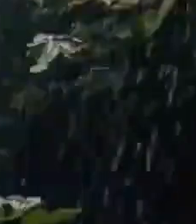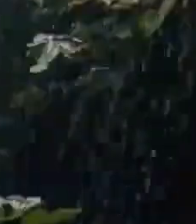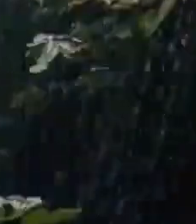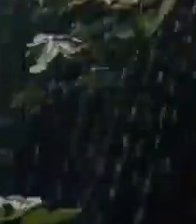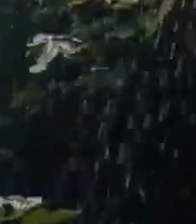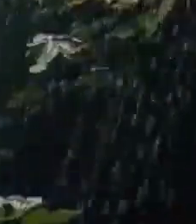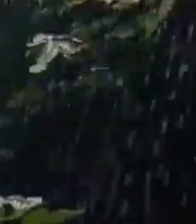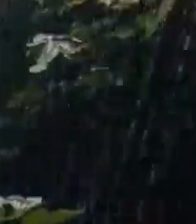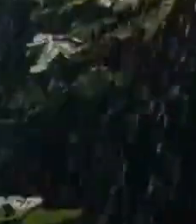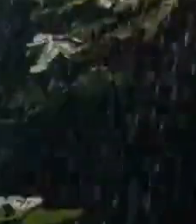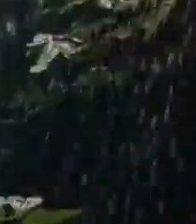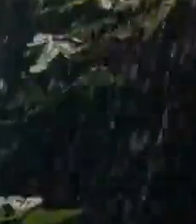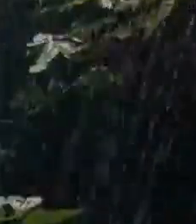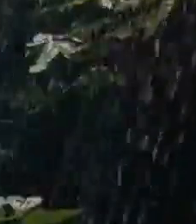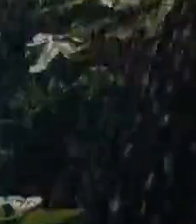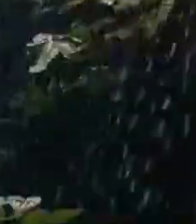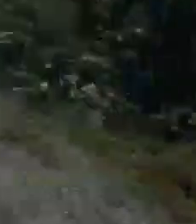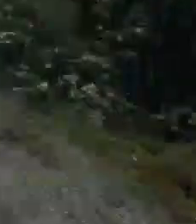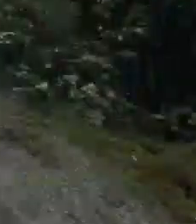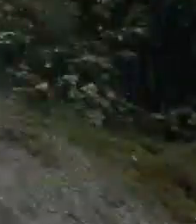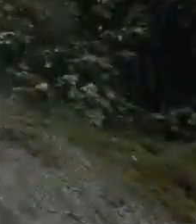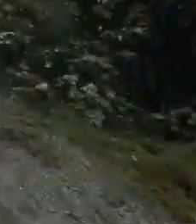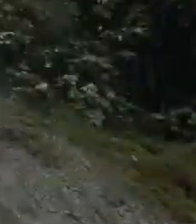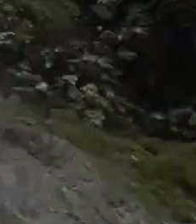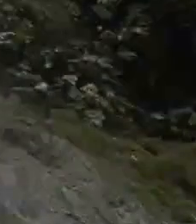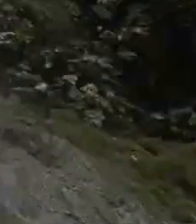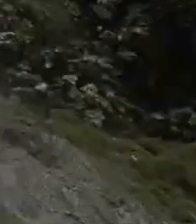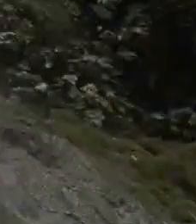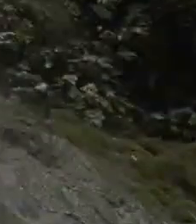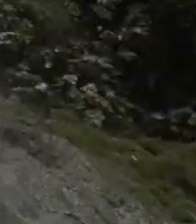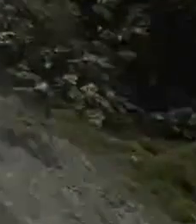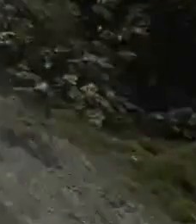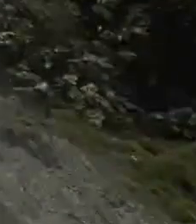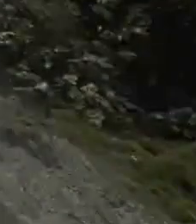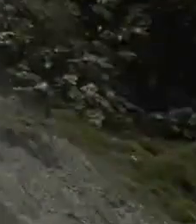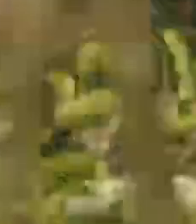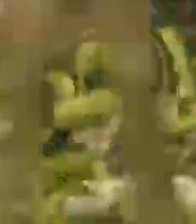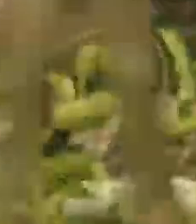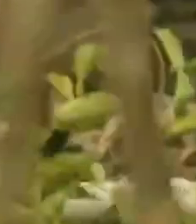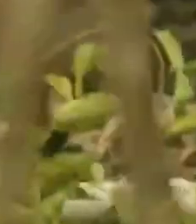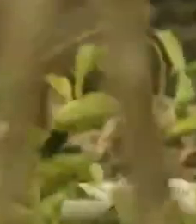en lo más recóndito de la selva lo salvaje está en peligro